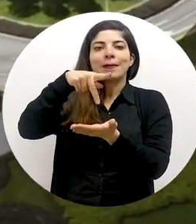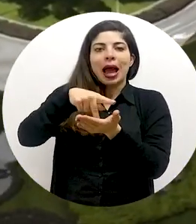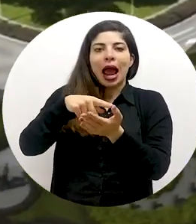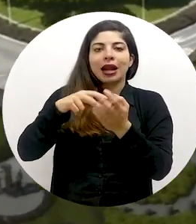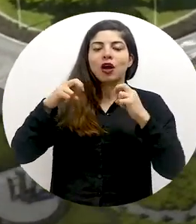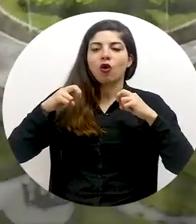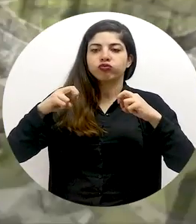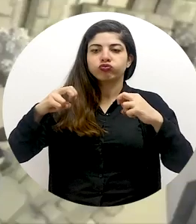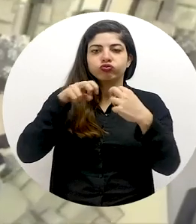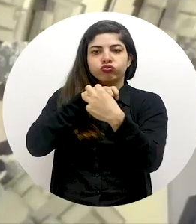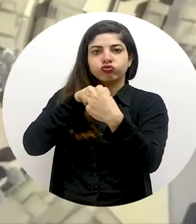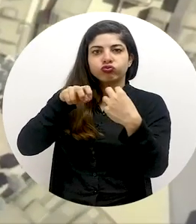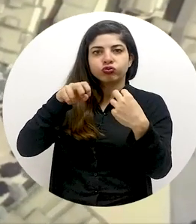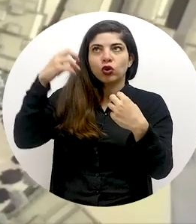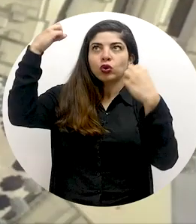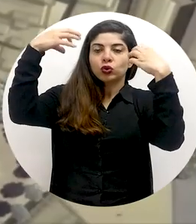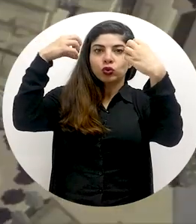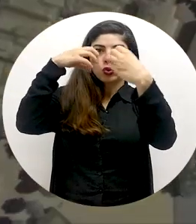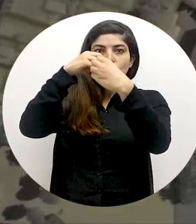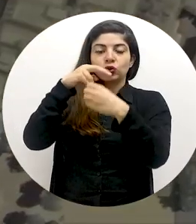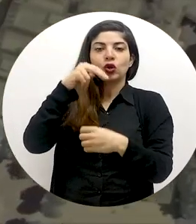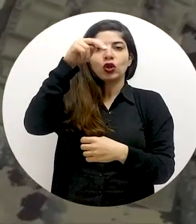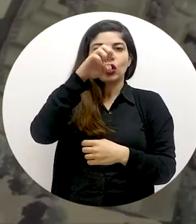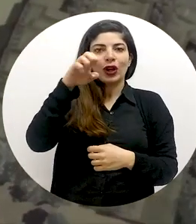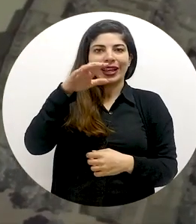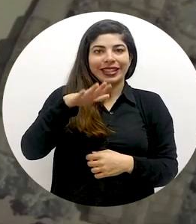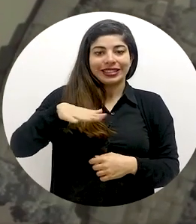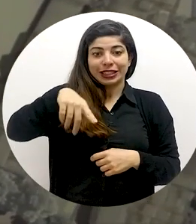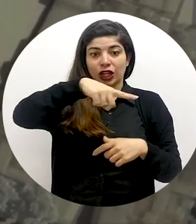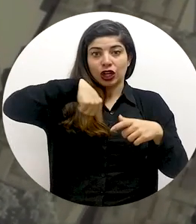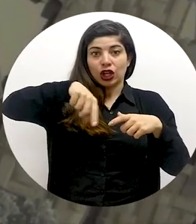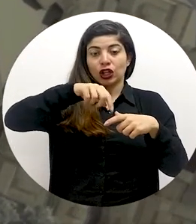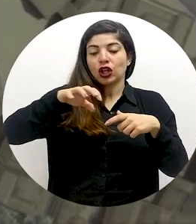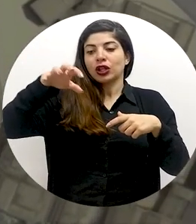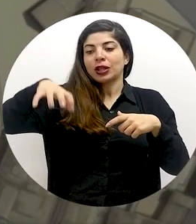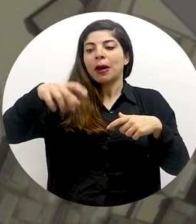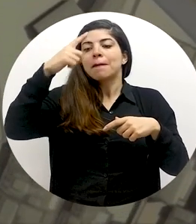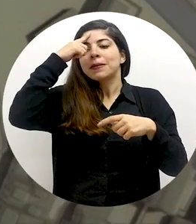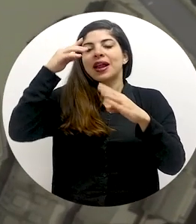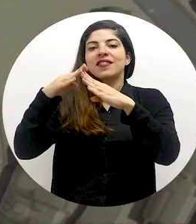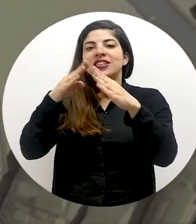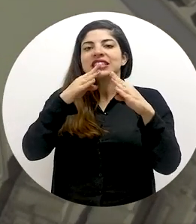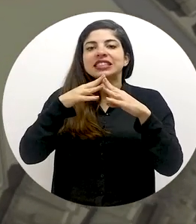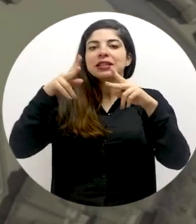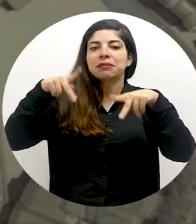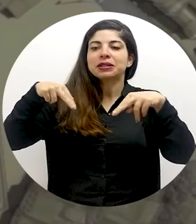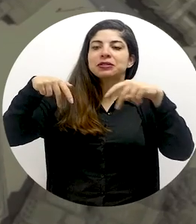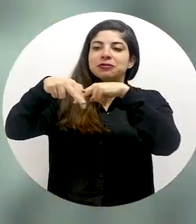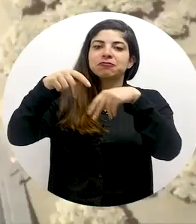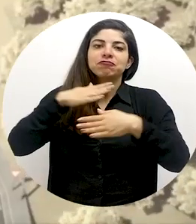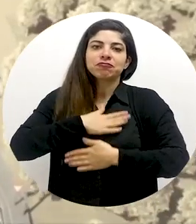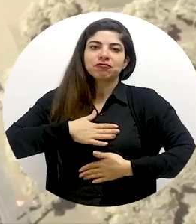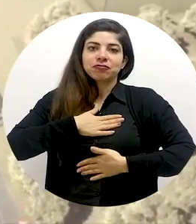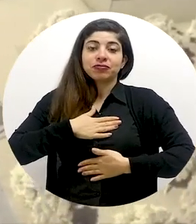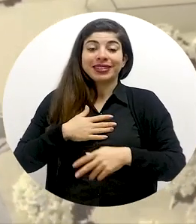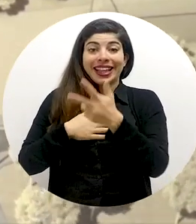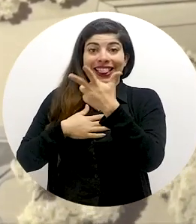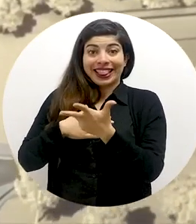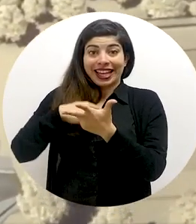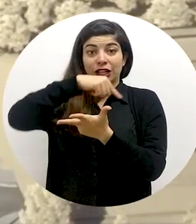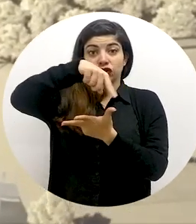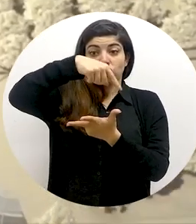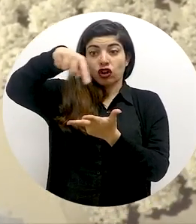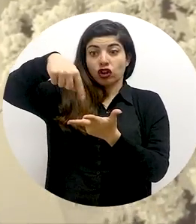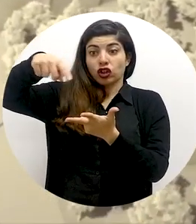pequeño parque con bancas y luces en el noreste de la Rotonda, para el esparcimiento de los transeúntes y vecinos. En las tres